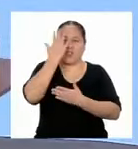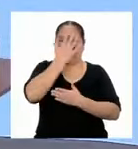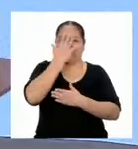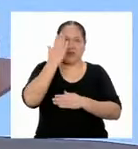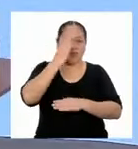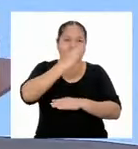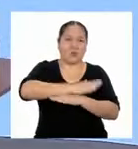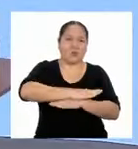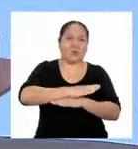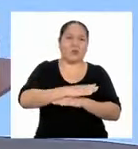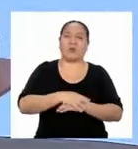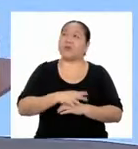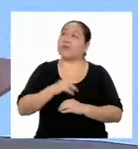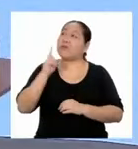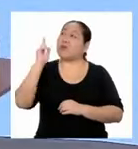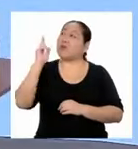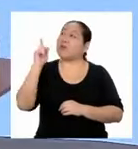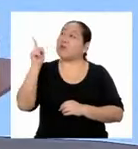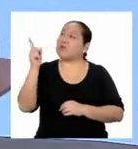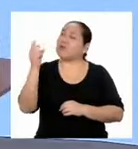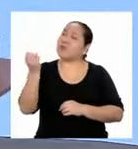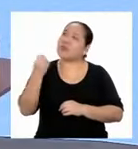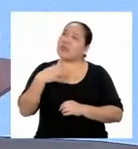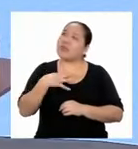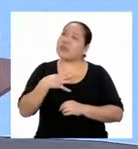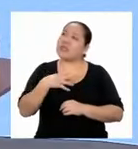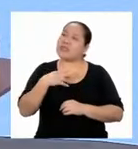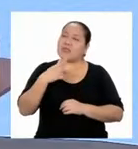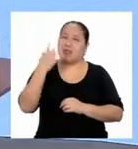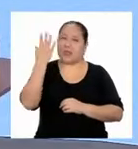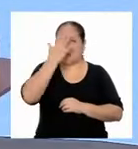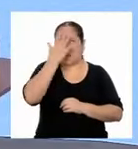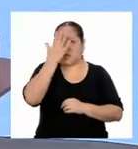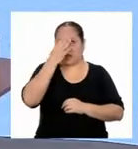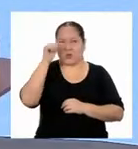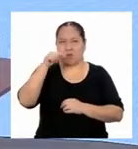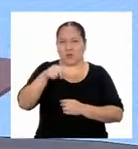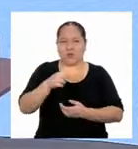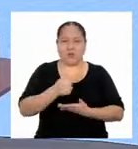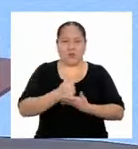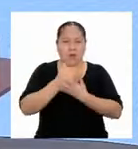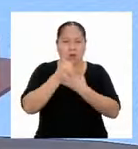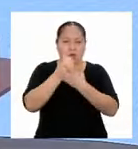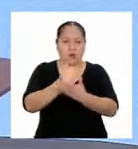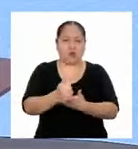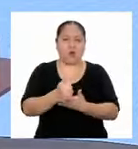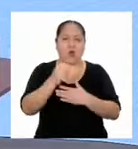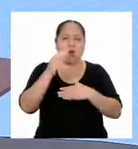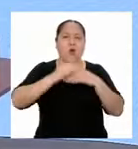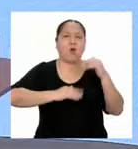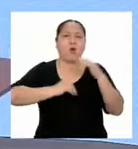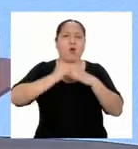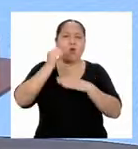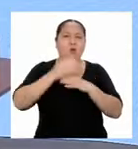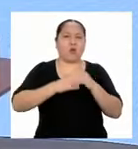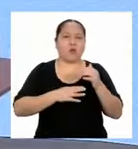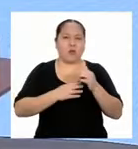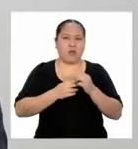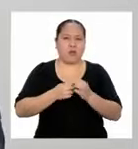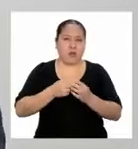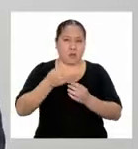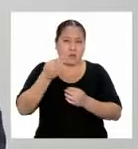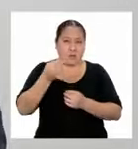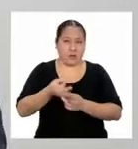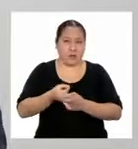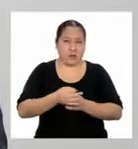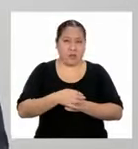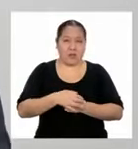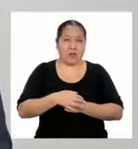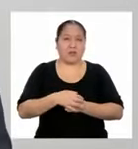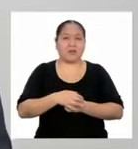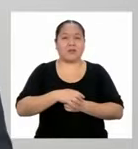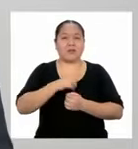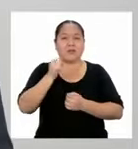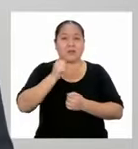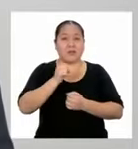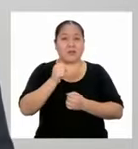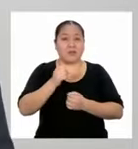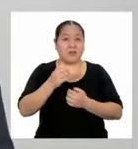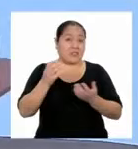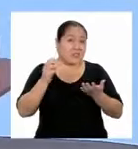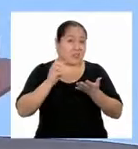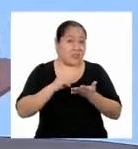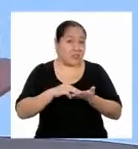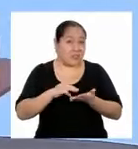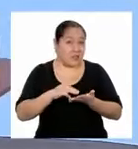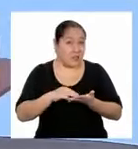Profesor, hace un rato me comentaste que las sombras nos podrían ayudar a calcular medidas, ¿cierto? Así es. ¿Tienes más